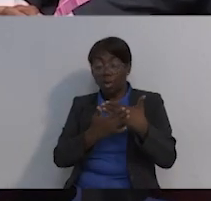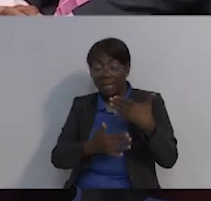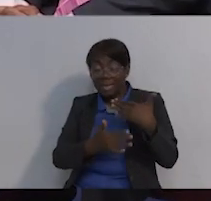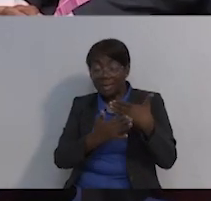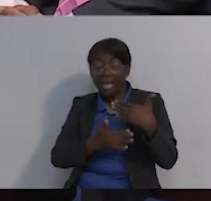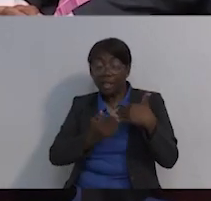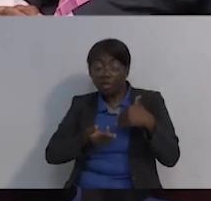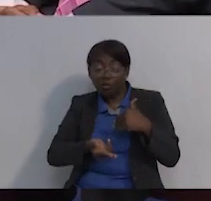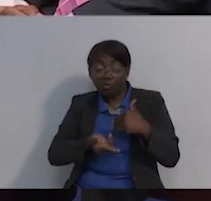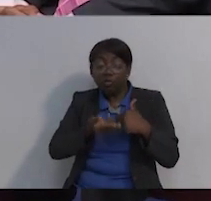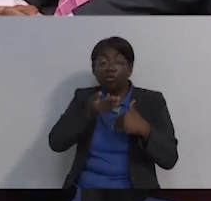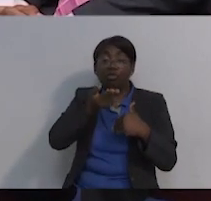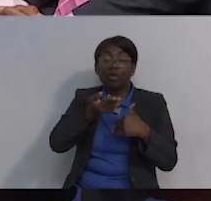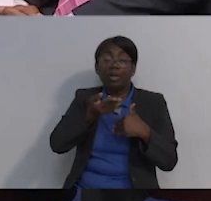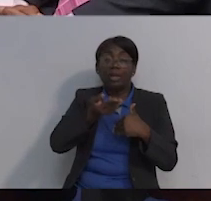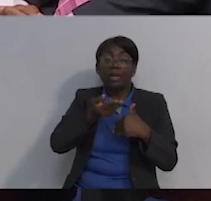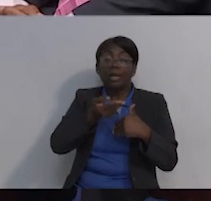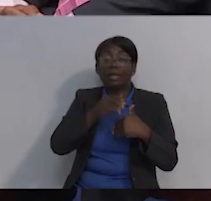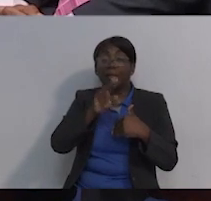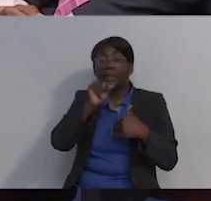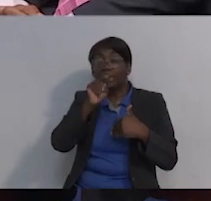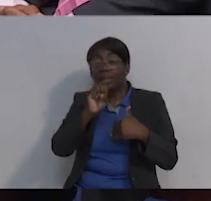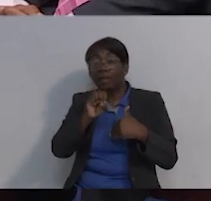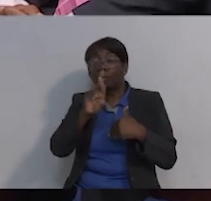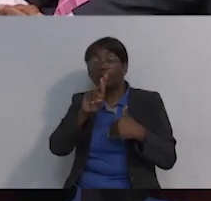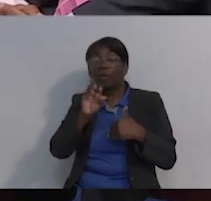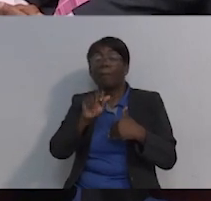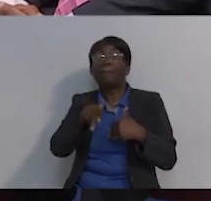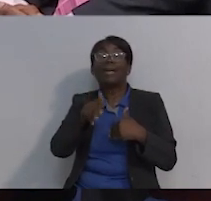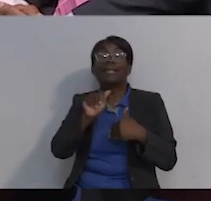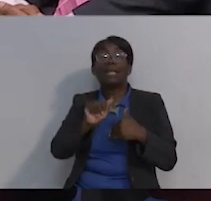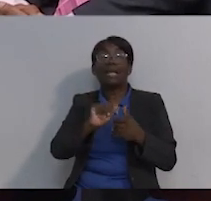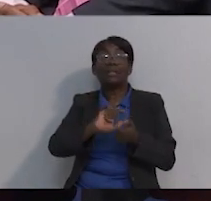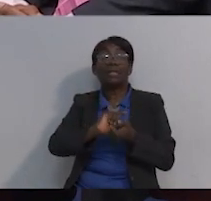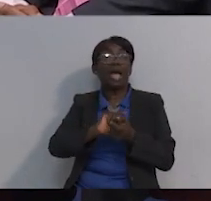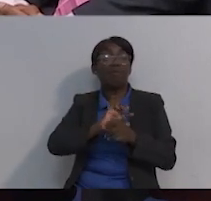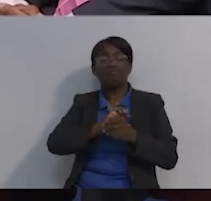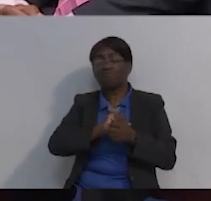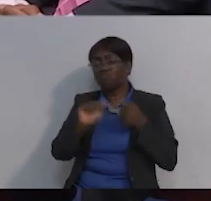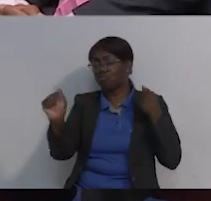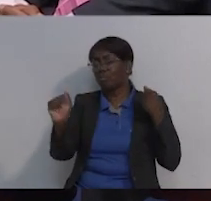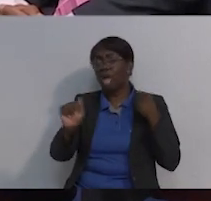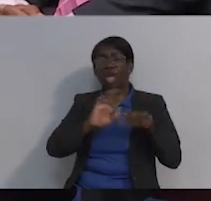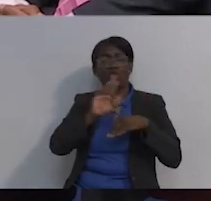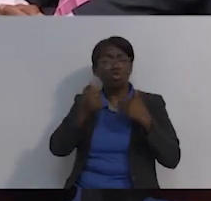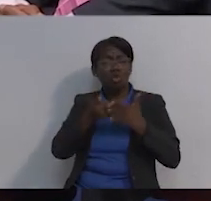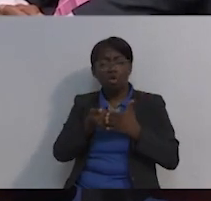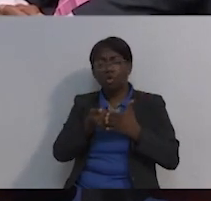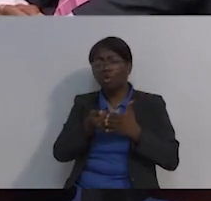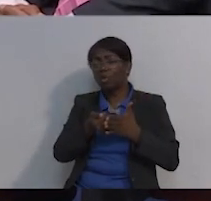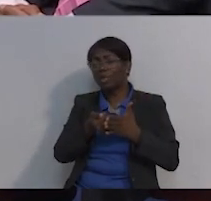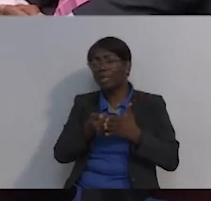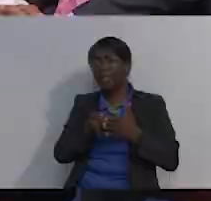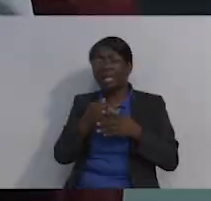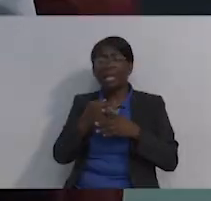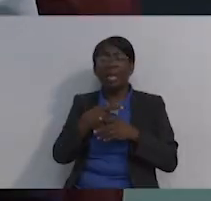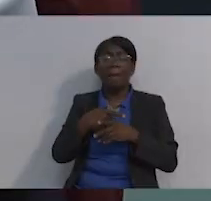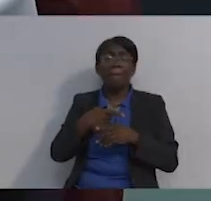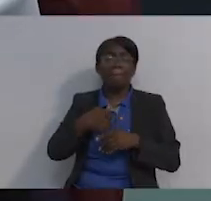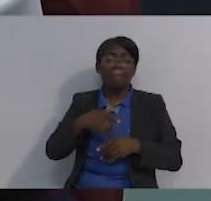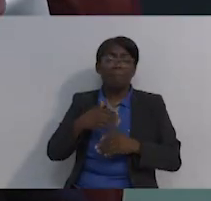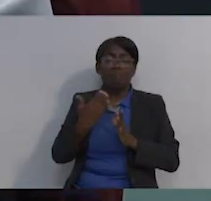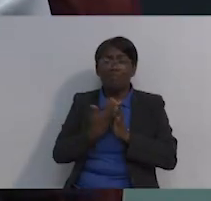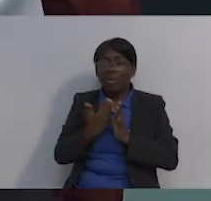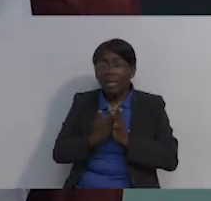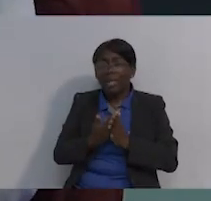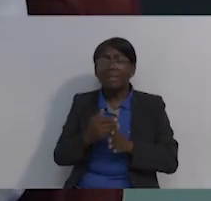esas incomodidades poco a poco se van. Y es como son permanentes, pues. A uno se le olvida.